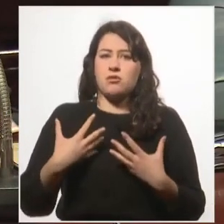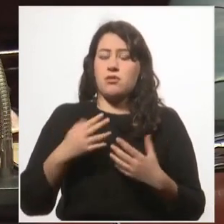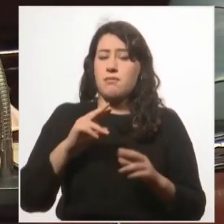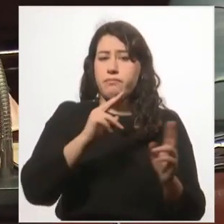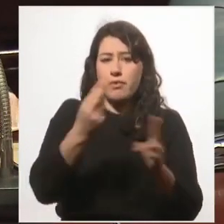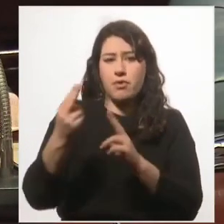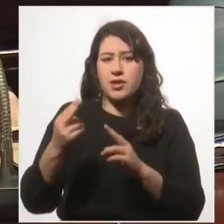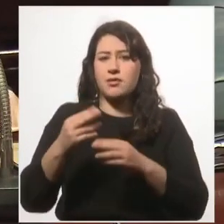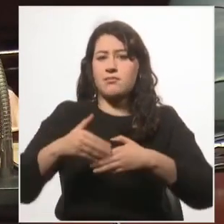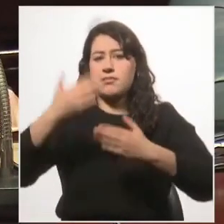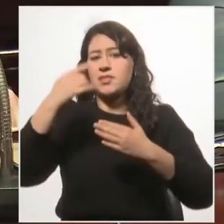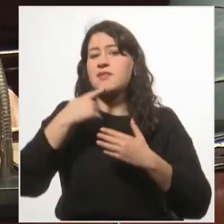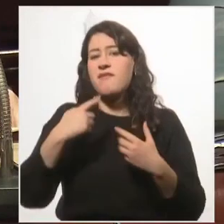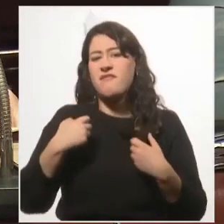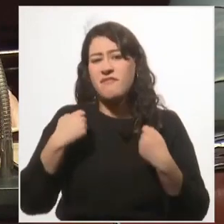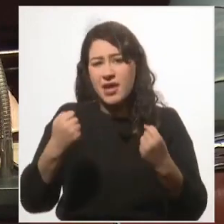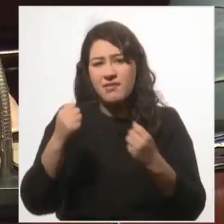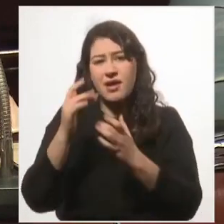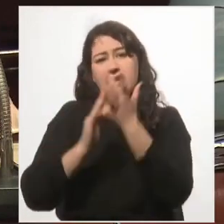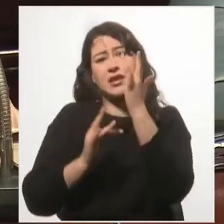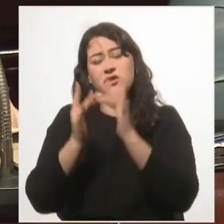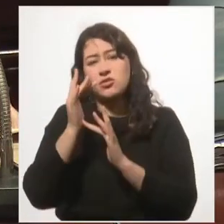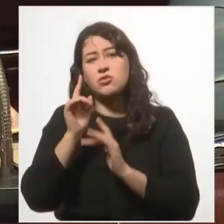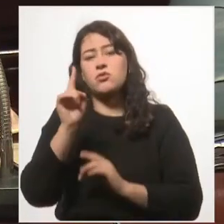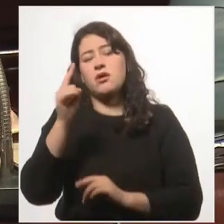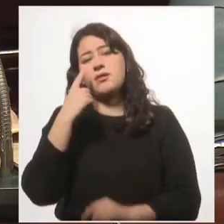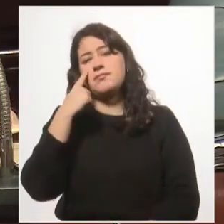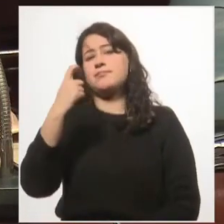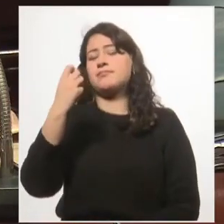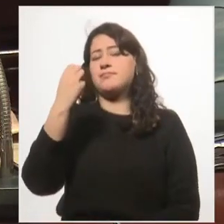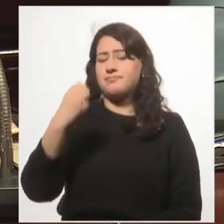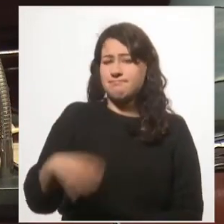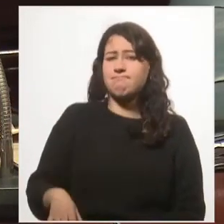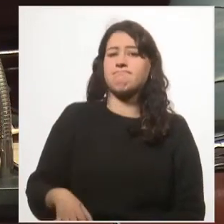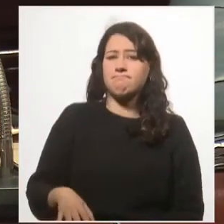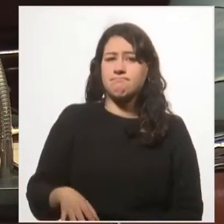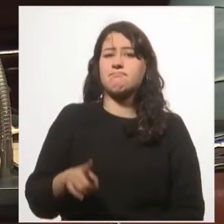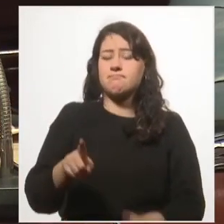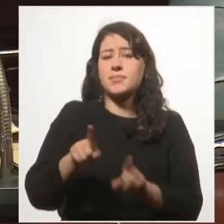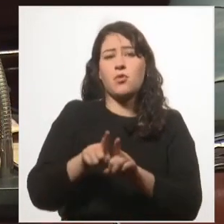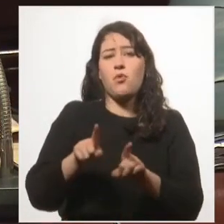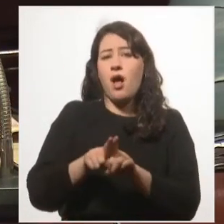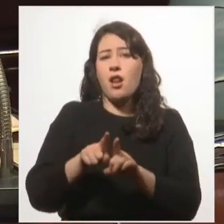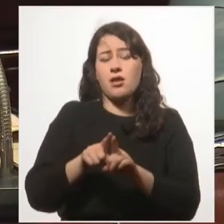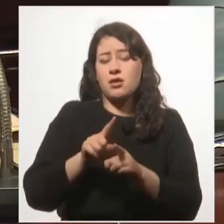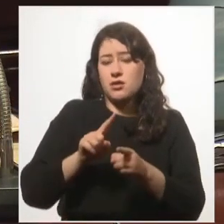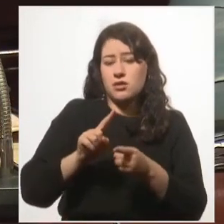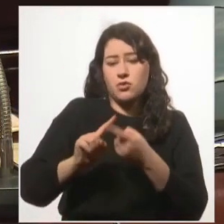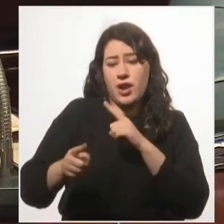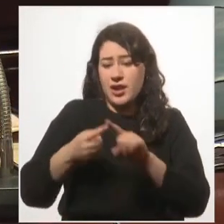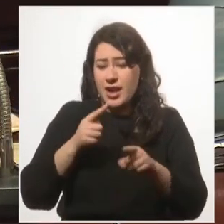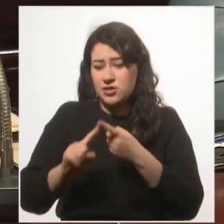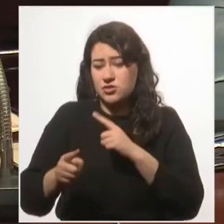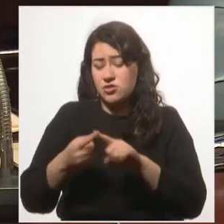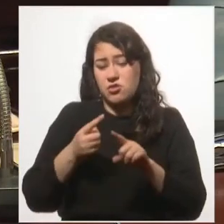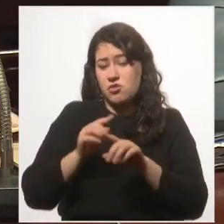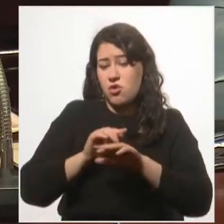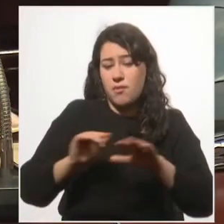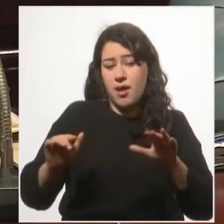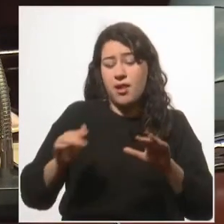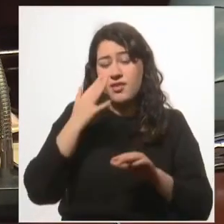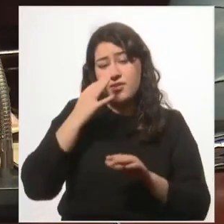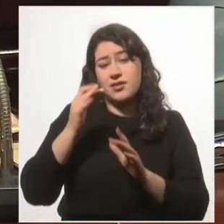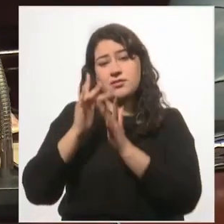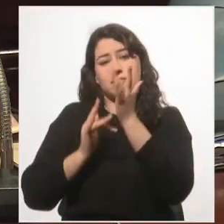paredones gritando, ¡Viva Cristo Rey! Comprendí de pronto, como una revelación súbita, que Cristo